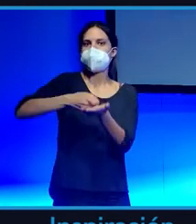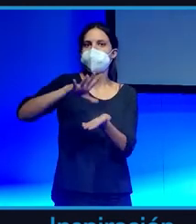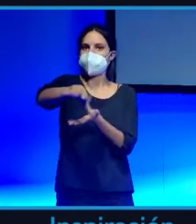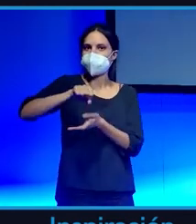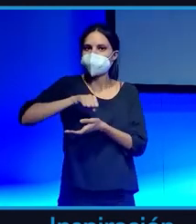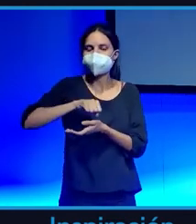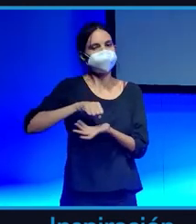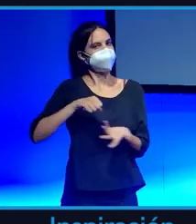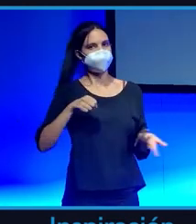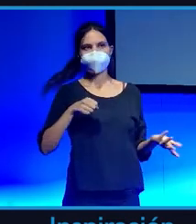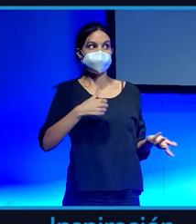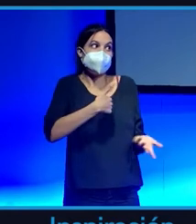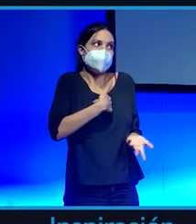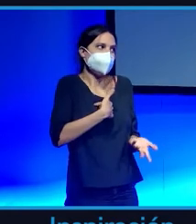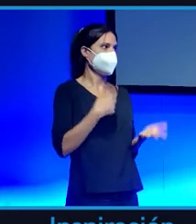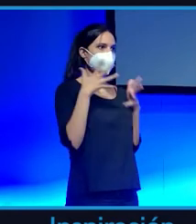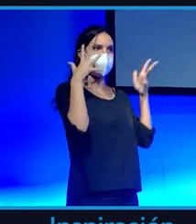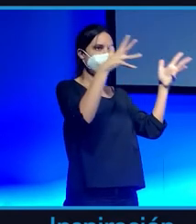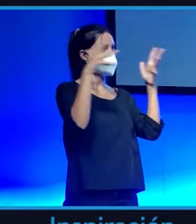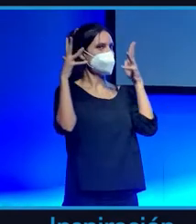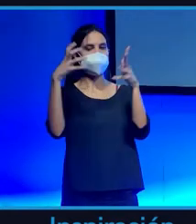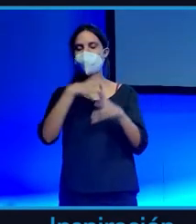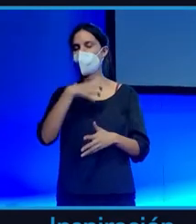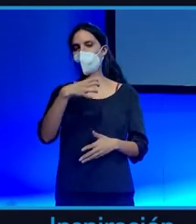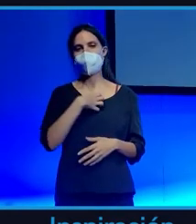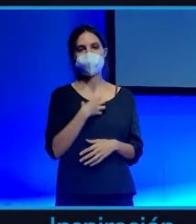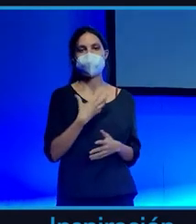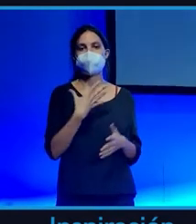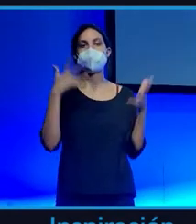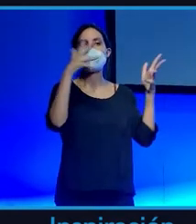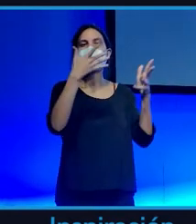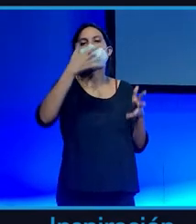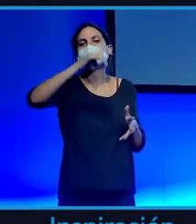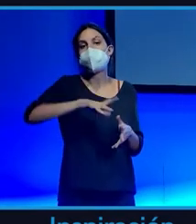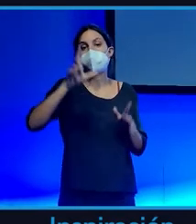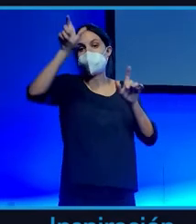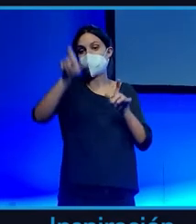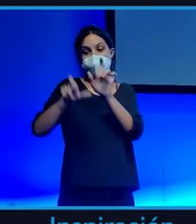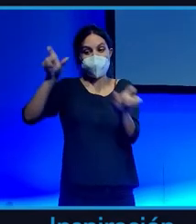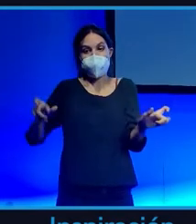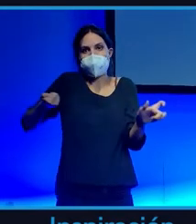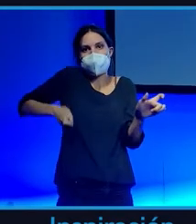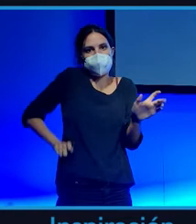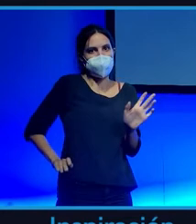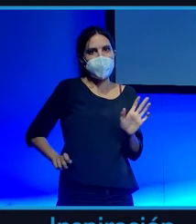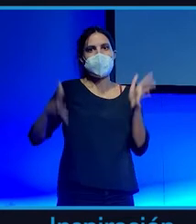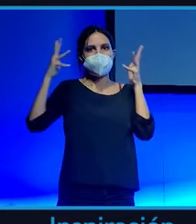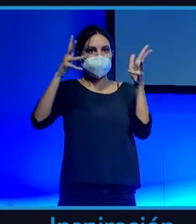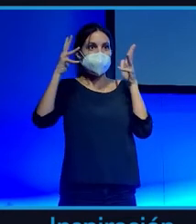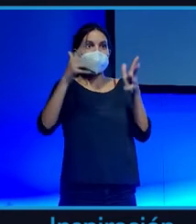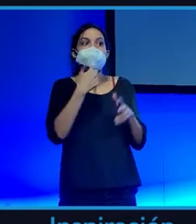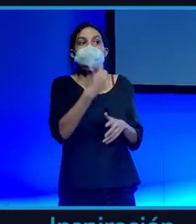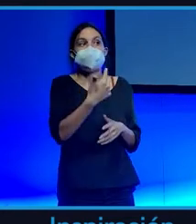Insisto, no os puedo decir nada. Lo dicen los asesores financieros reales, los que tienen su título de asesor financiero que no inviertas en bitcoin.